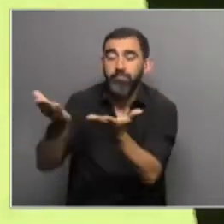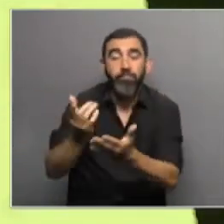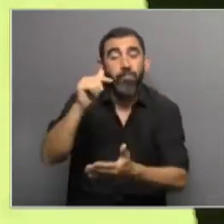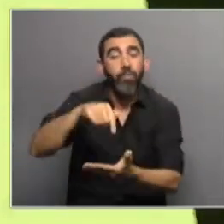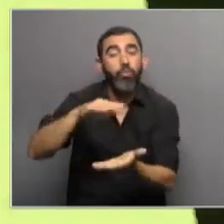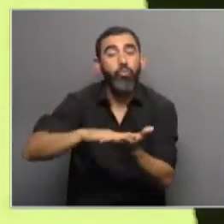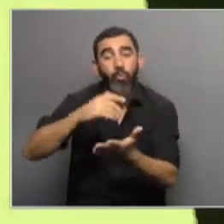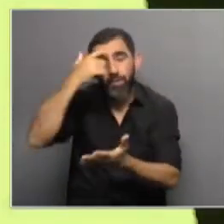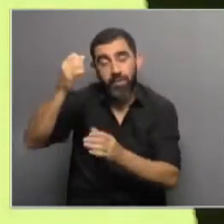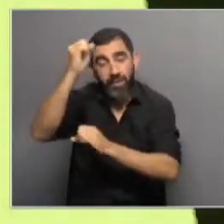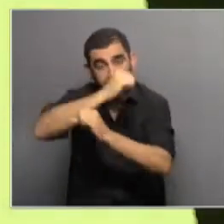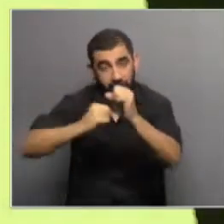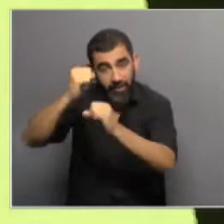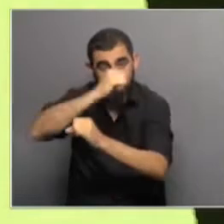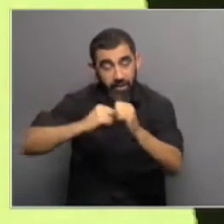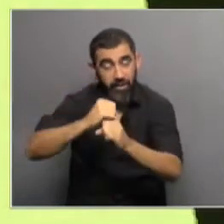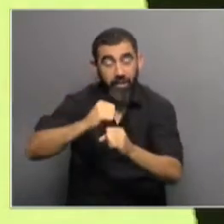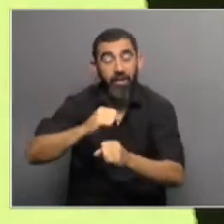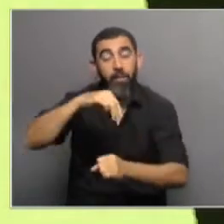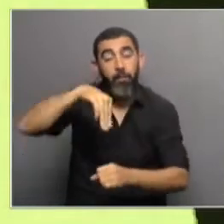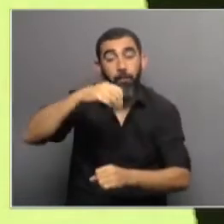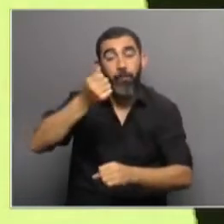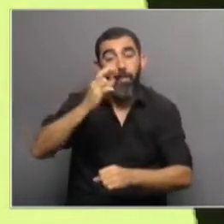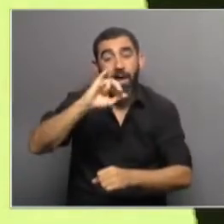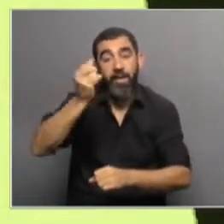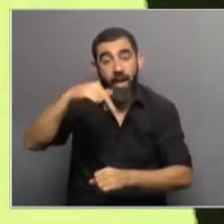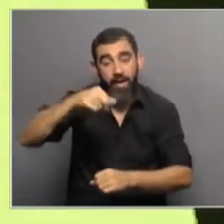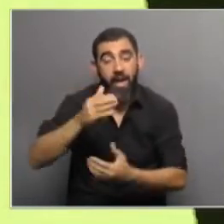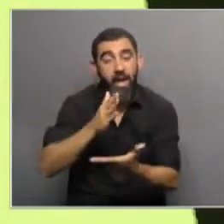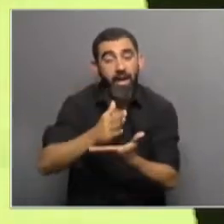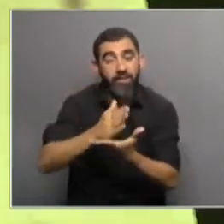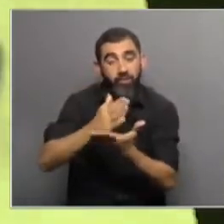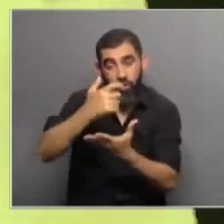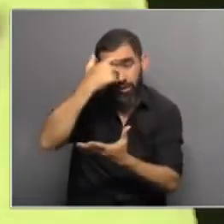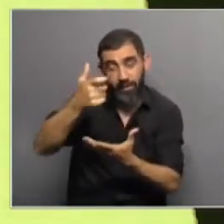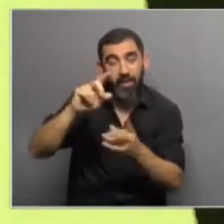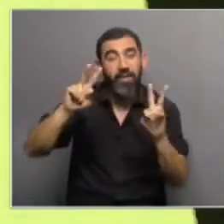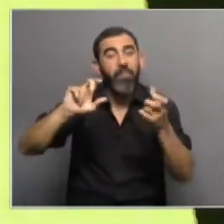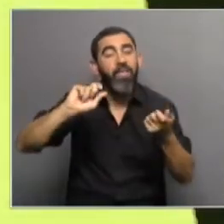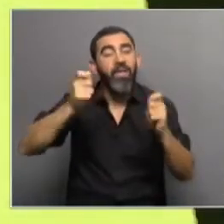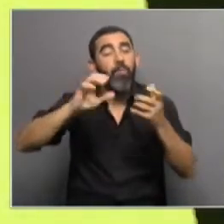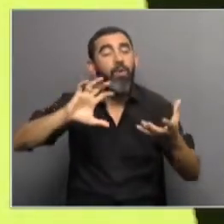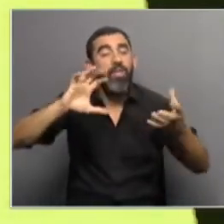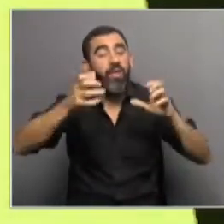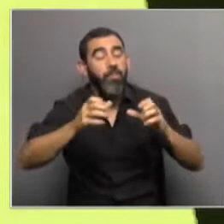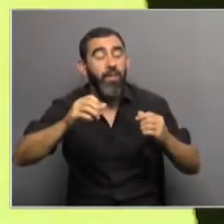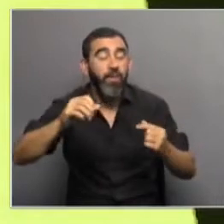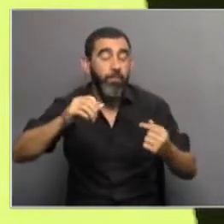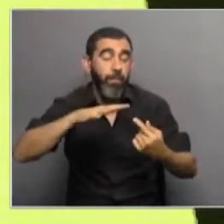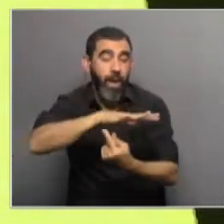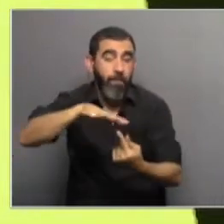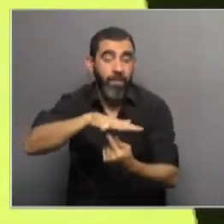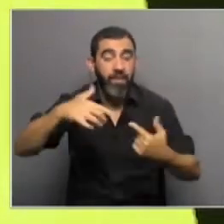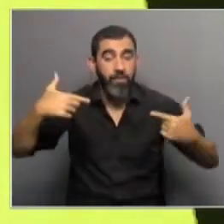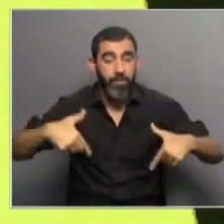a la ingeniera Mariana Kasprix, asesora técnica de la Dirección de Cambio Climático del Ministerio de Ambiente e